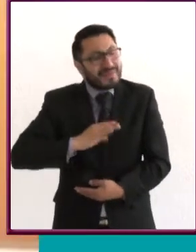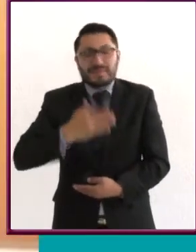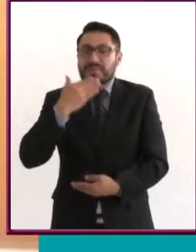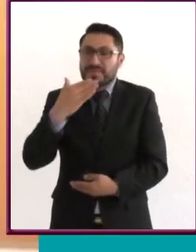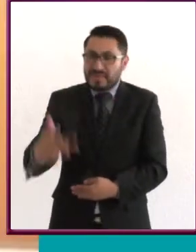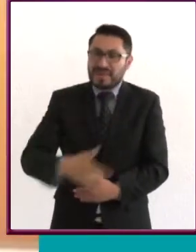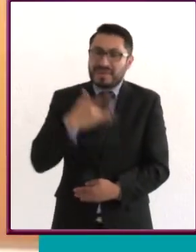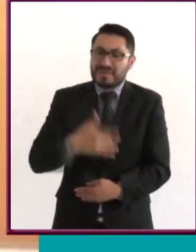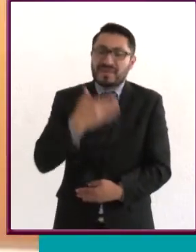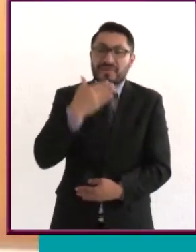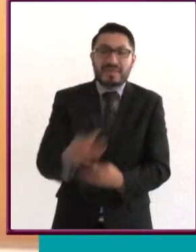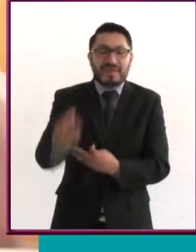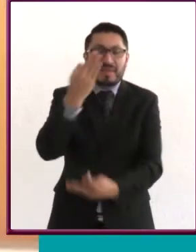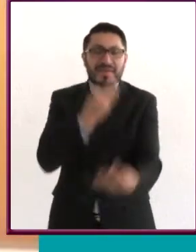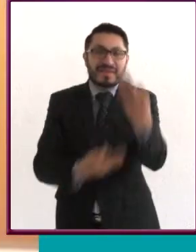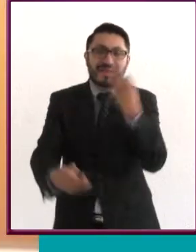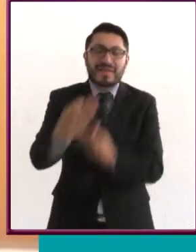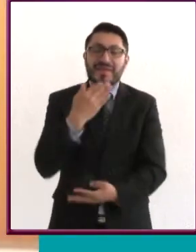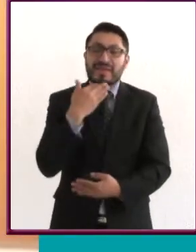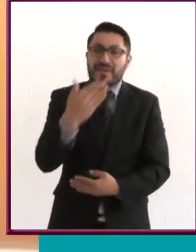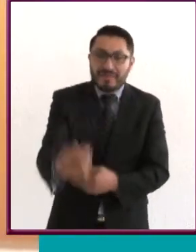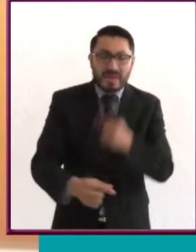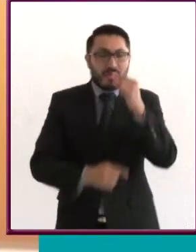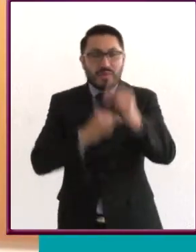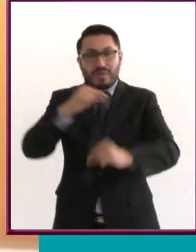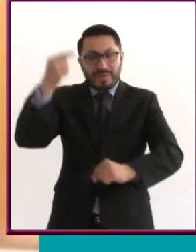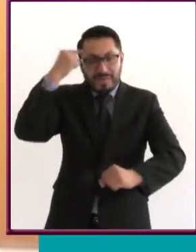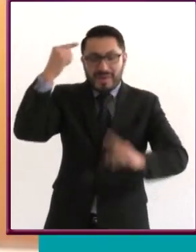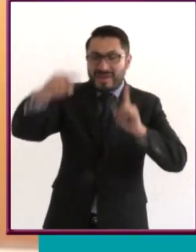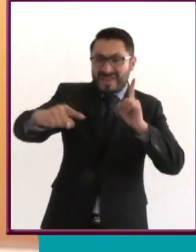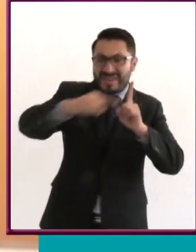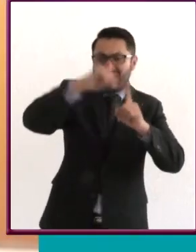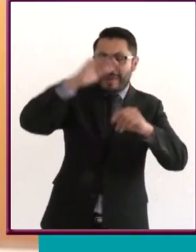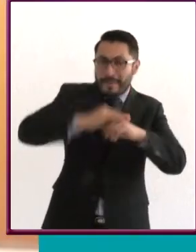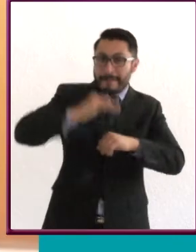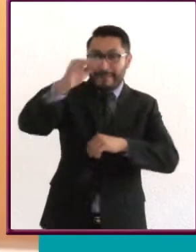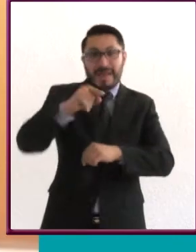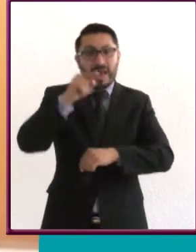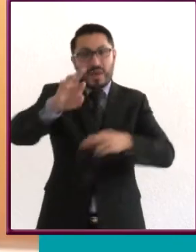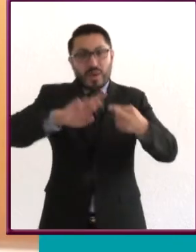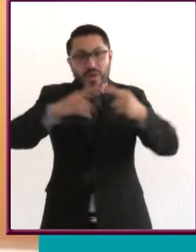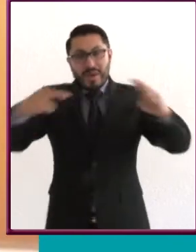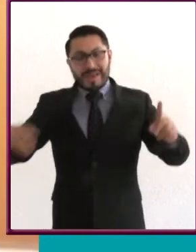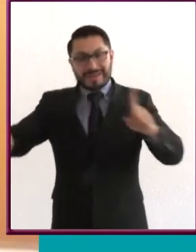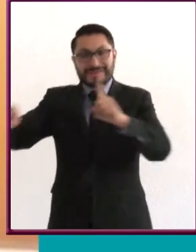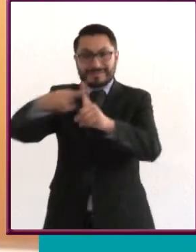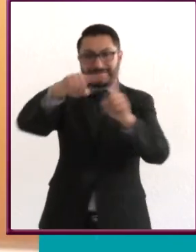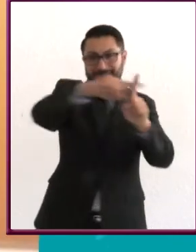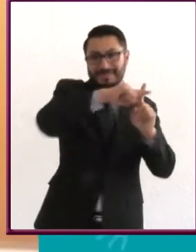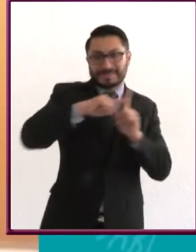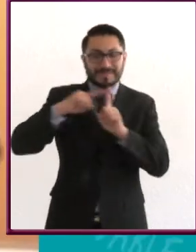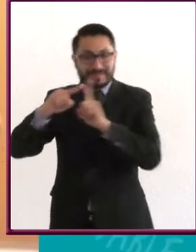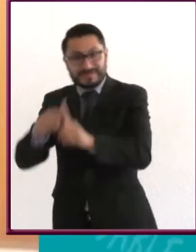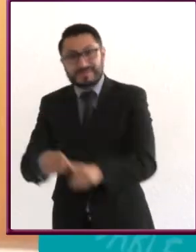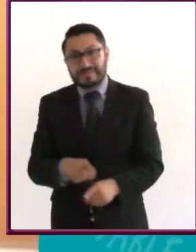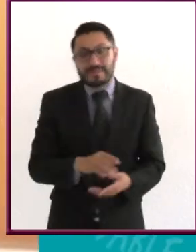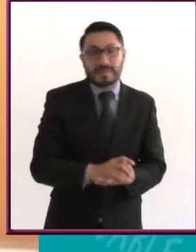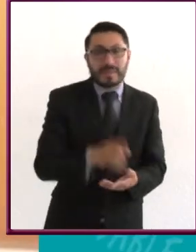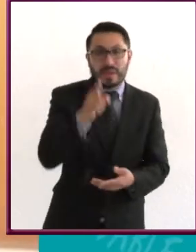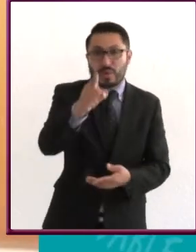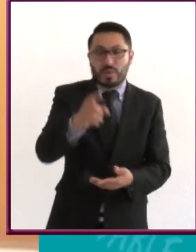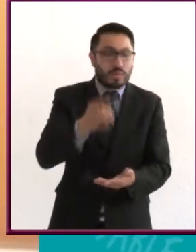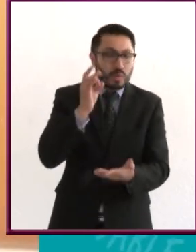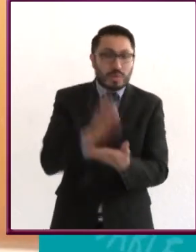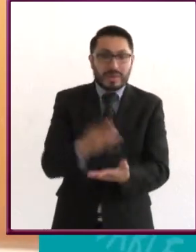bien y vas a ver que tus relaciones van a mejorar, pero además tú mismo te vas a sentir mucho más feliz. Solo atrévete a dar ese